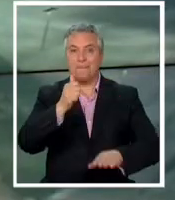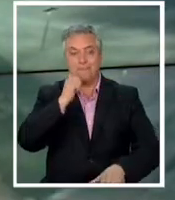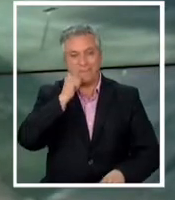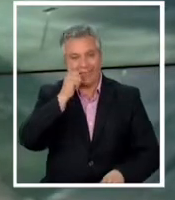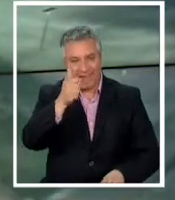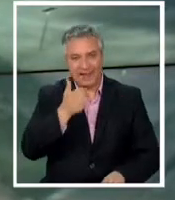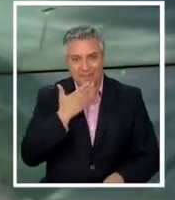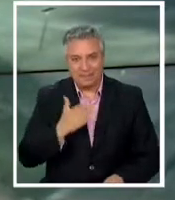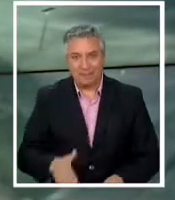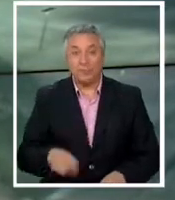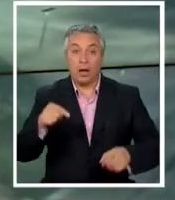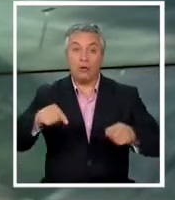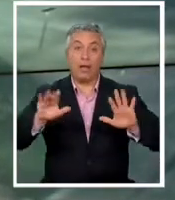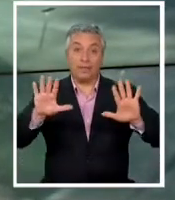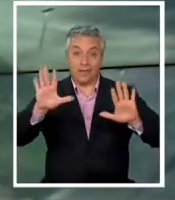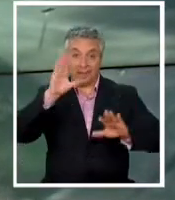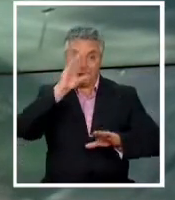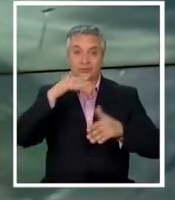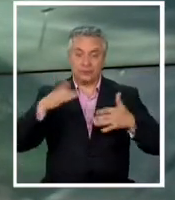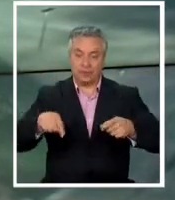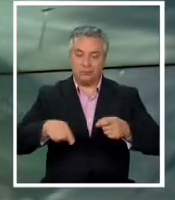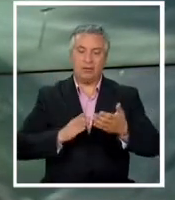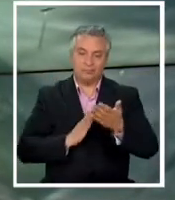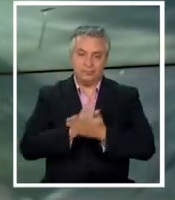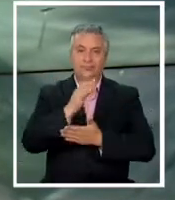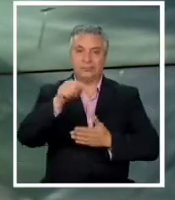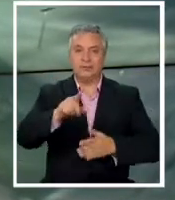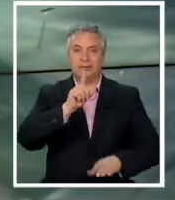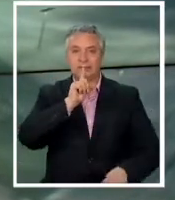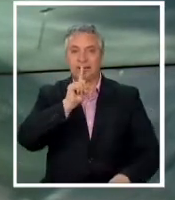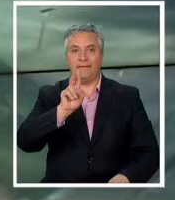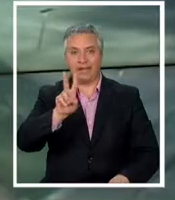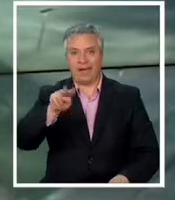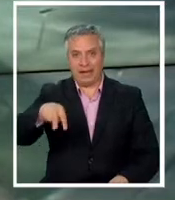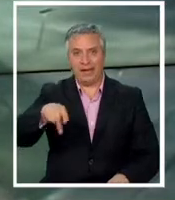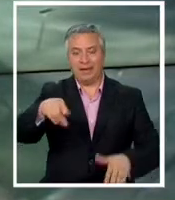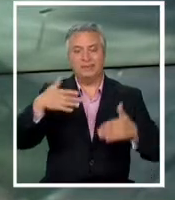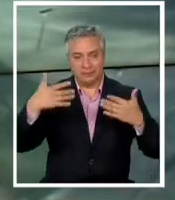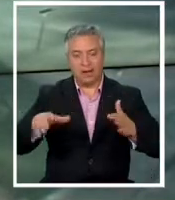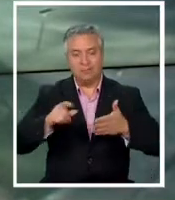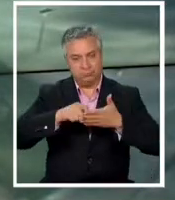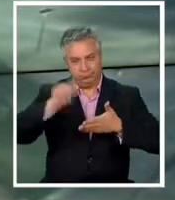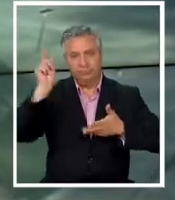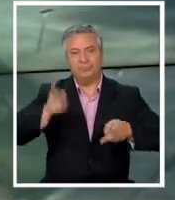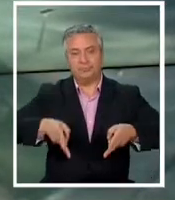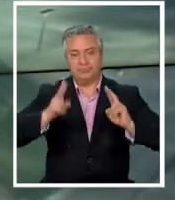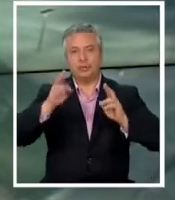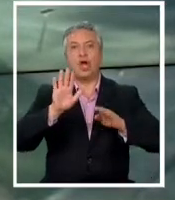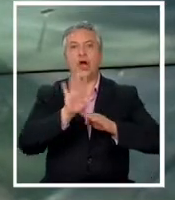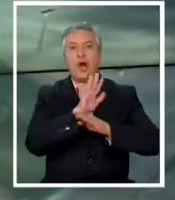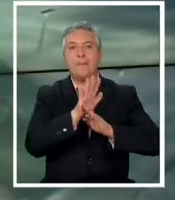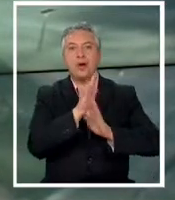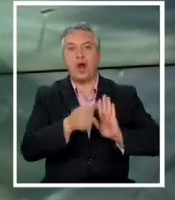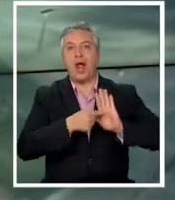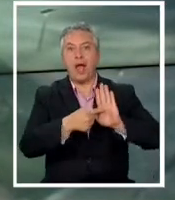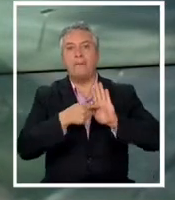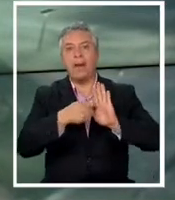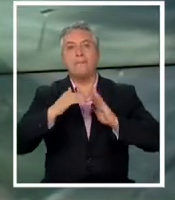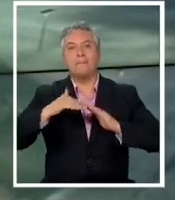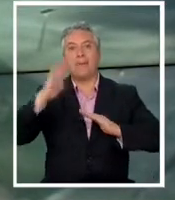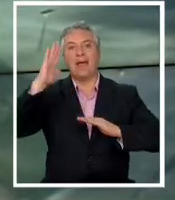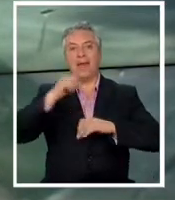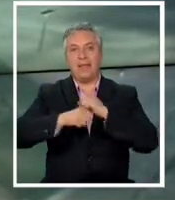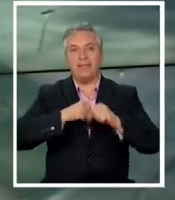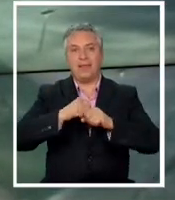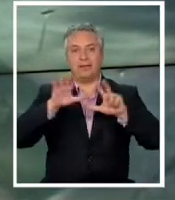ya son las 10 de la noche les recordamos que a partir de este momento Televisión Nacional de Chile está autorizada a transmitir programas para mayores de 18